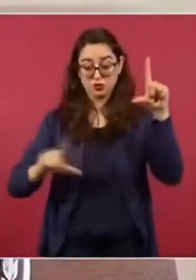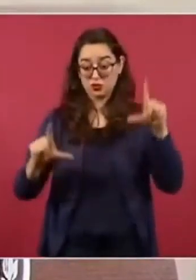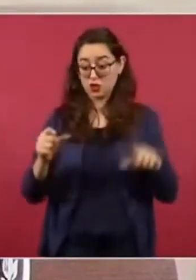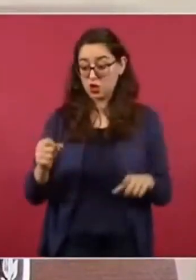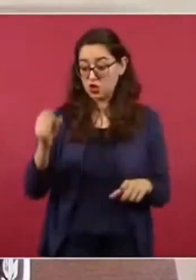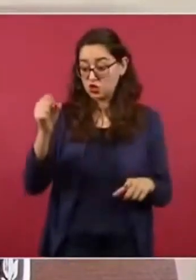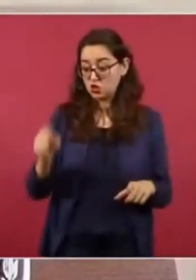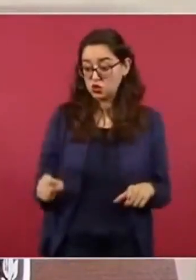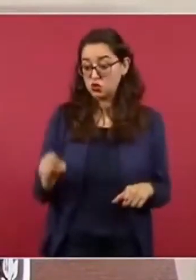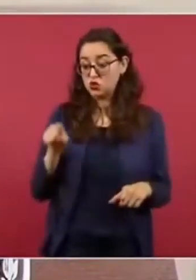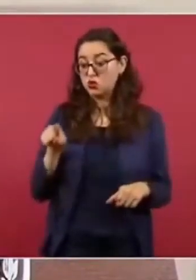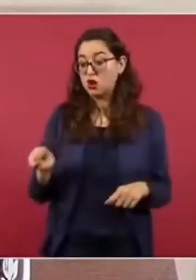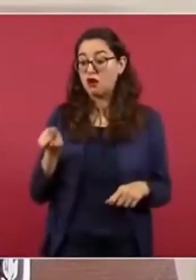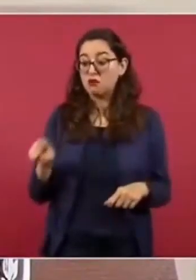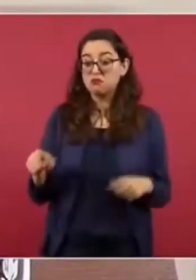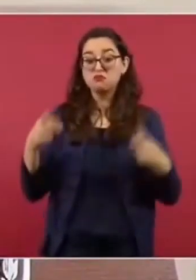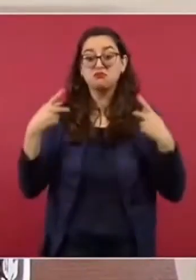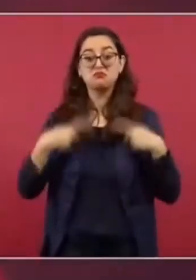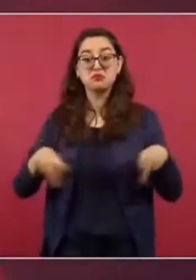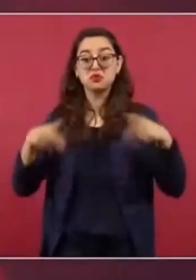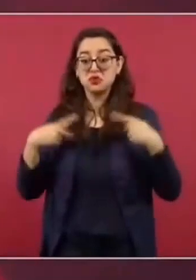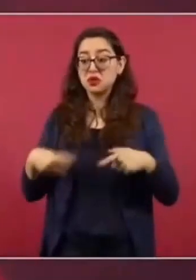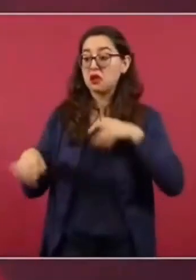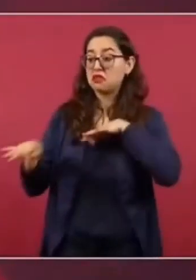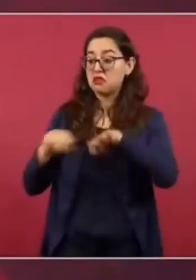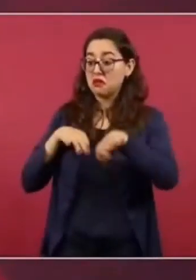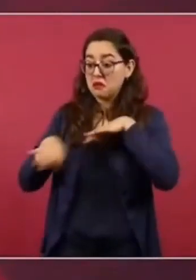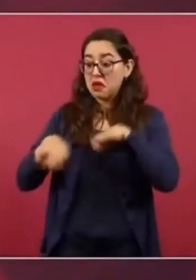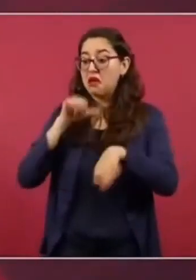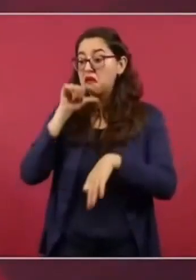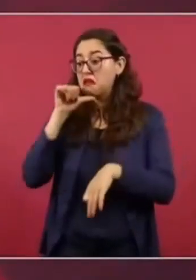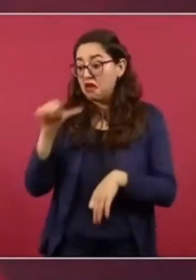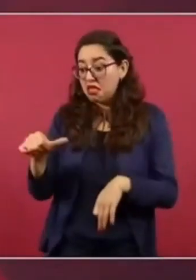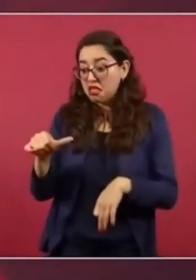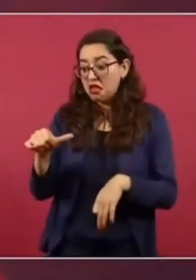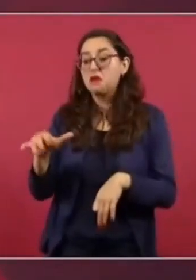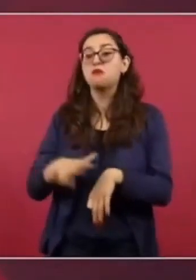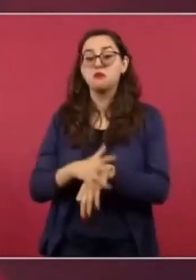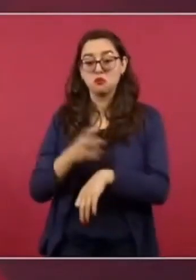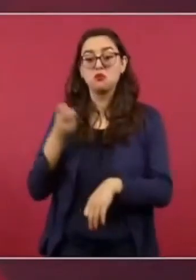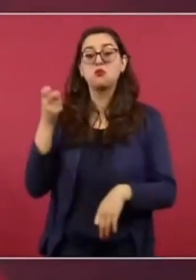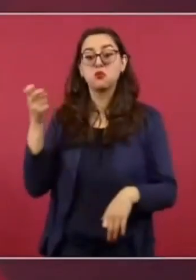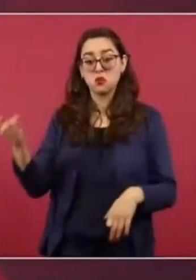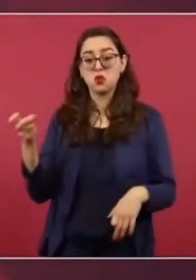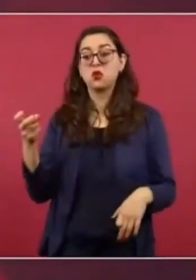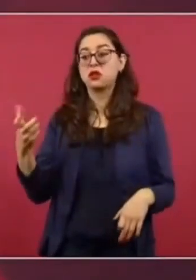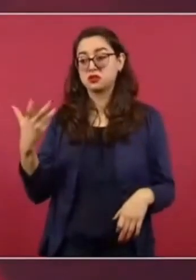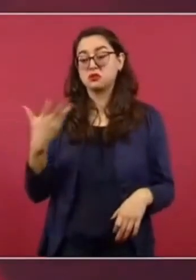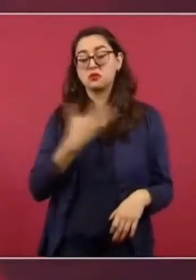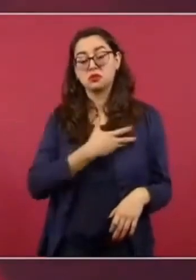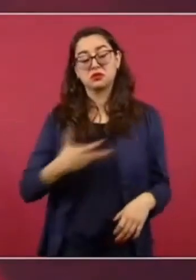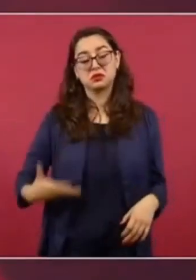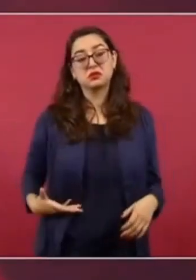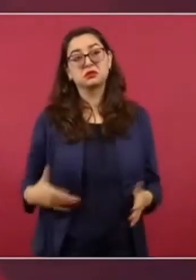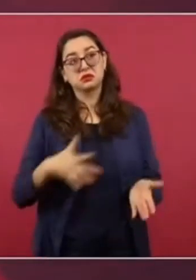trabajan y que puede ser que allá nos apoyen. Oyen, me gustaría nada más que no puedo hacerlo,